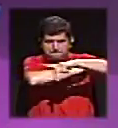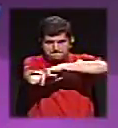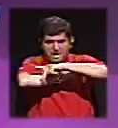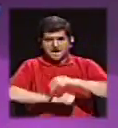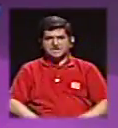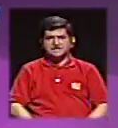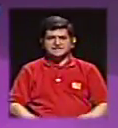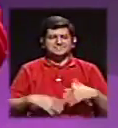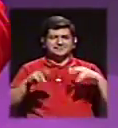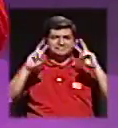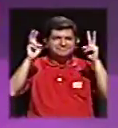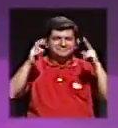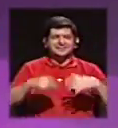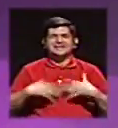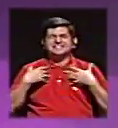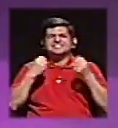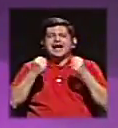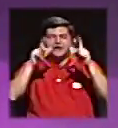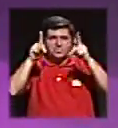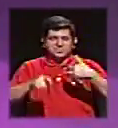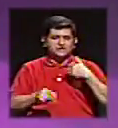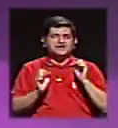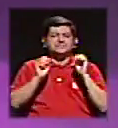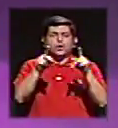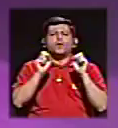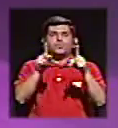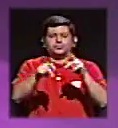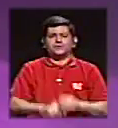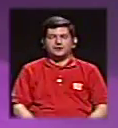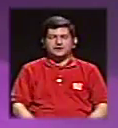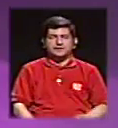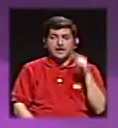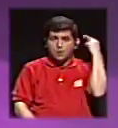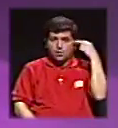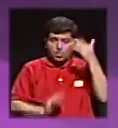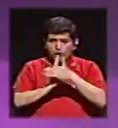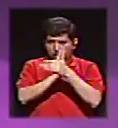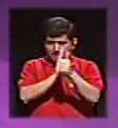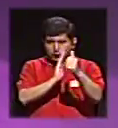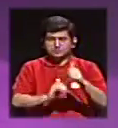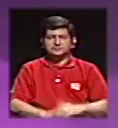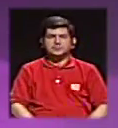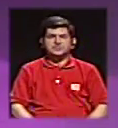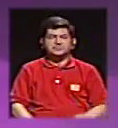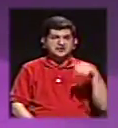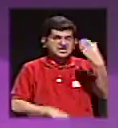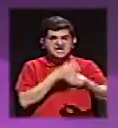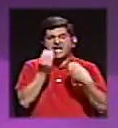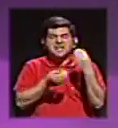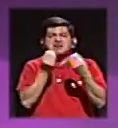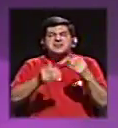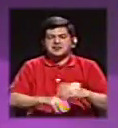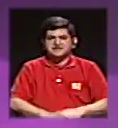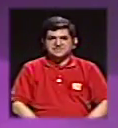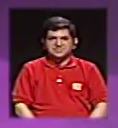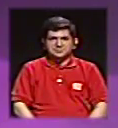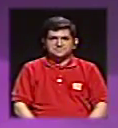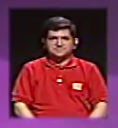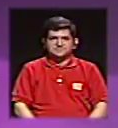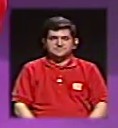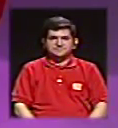sano, un país donde la gente tuviera oportunidades. Un estado potente, sí. Bueno, ¿qué hemos hecho de aquí para allá? ¿Qué hemos hecho?